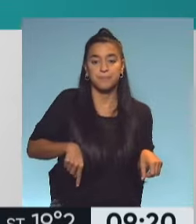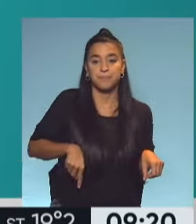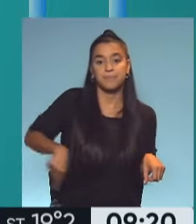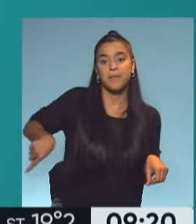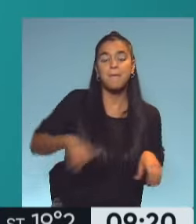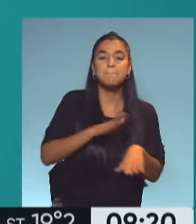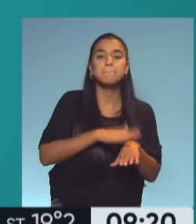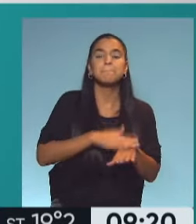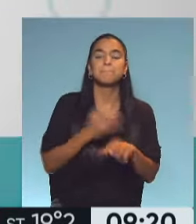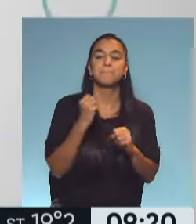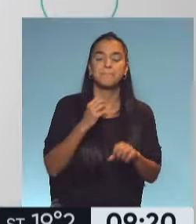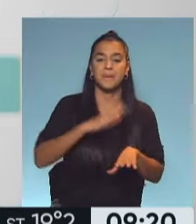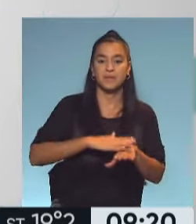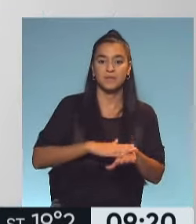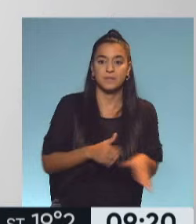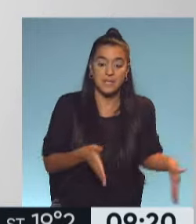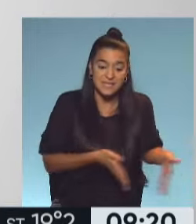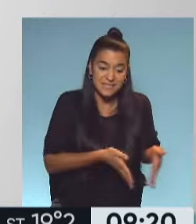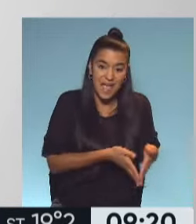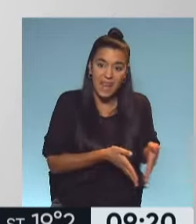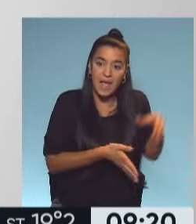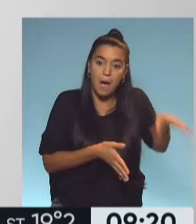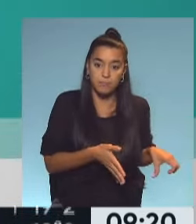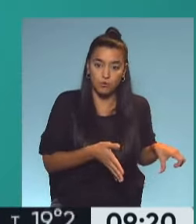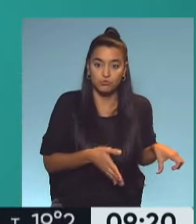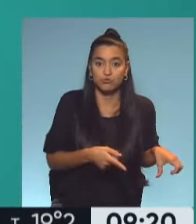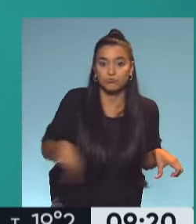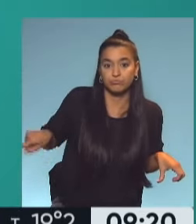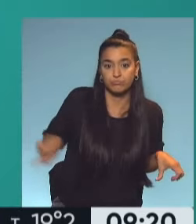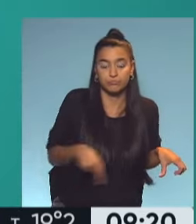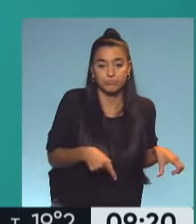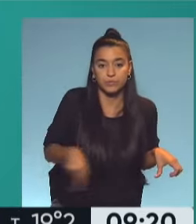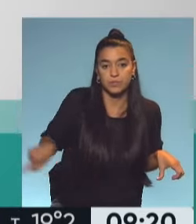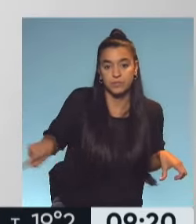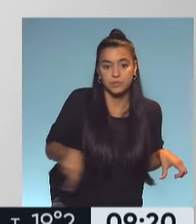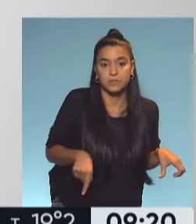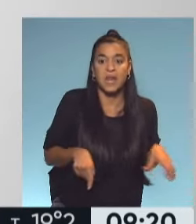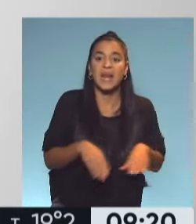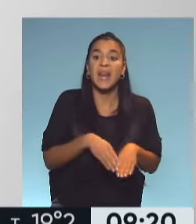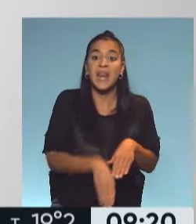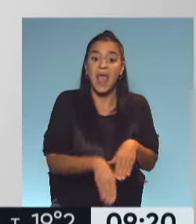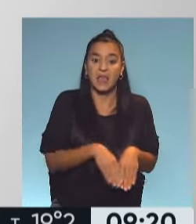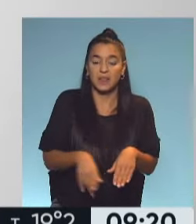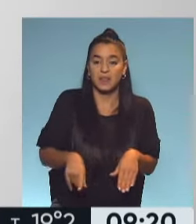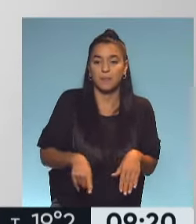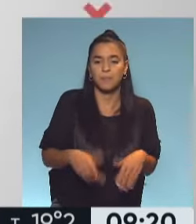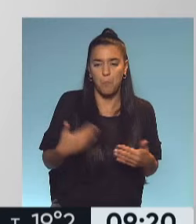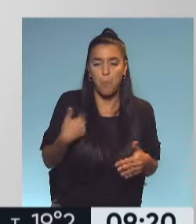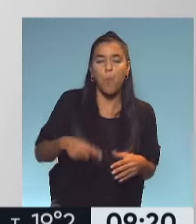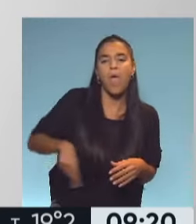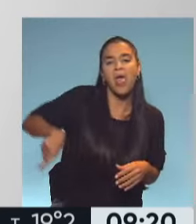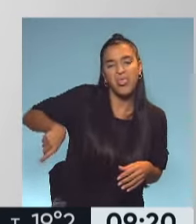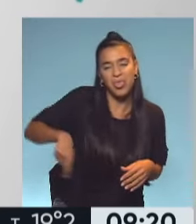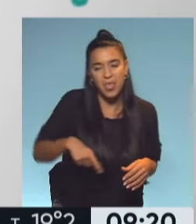todo el peso en la pierna que está cerquita del punto de apoyo. Bien. ¿Sí? Que no la dobla para estar rectas las piernas. Puede tener una leve